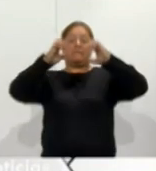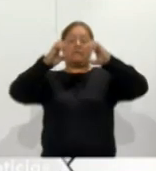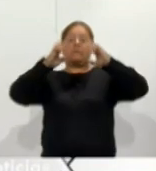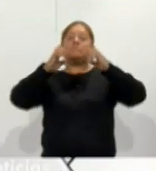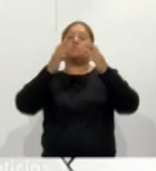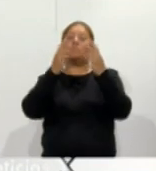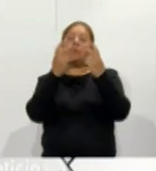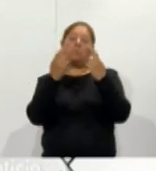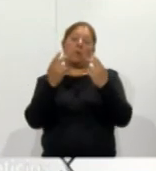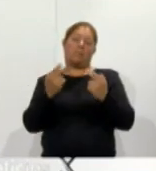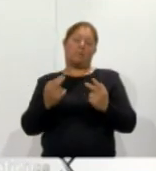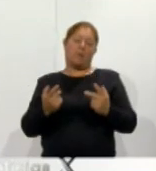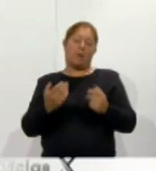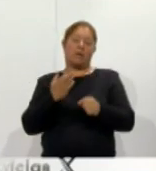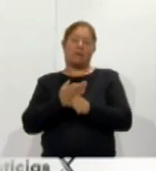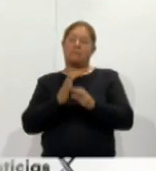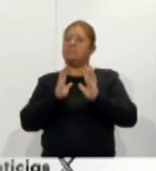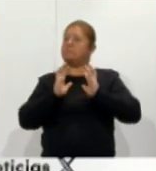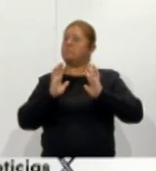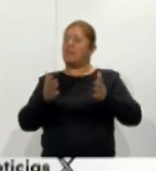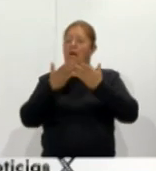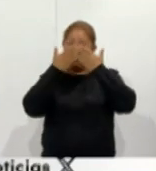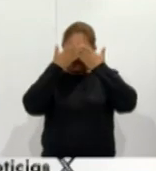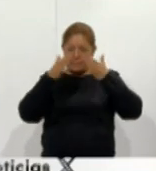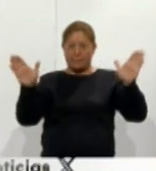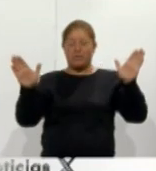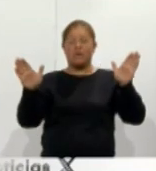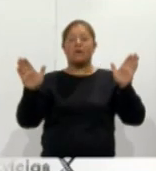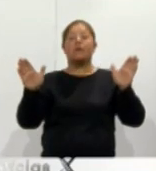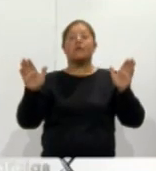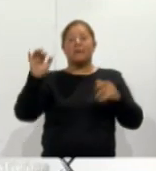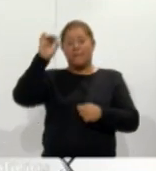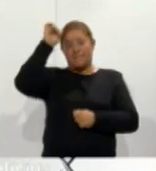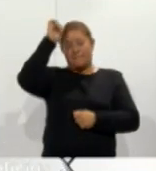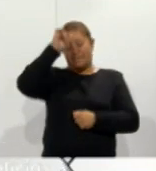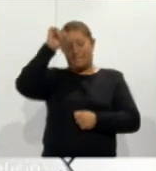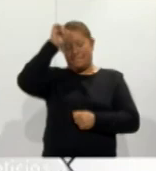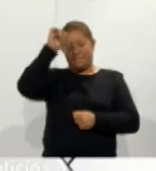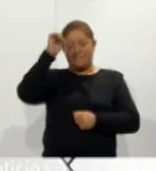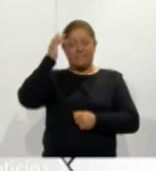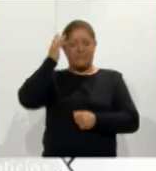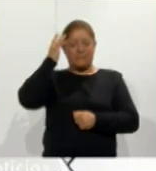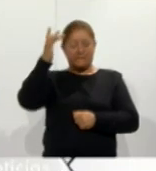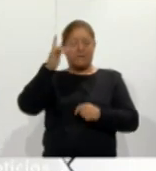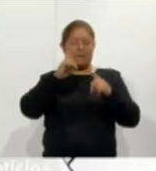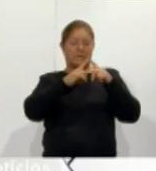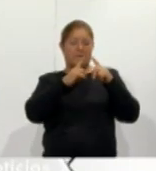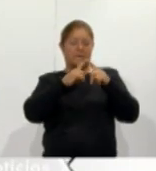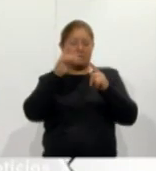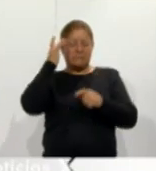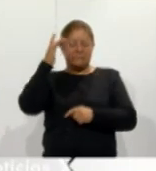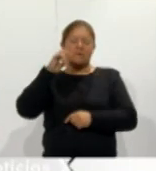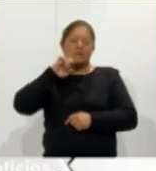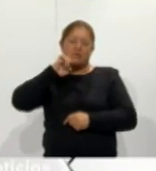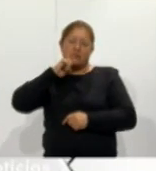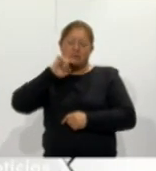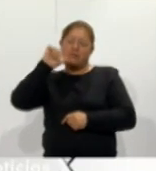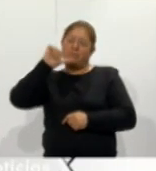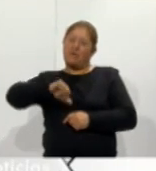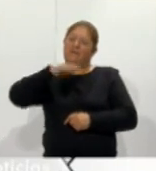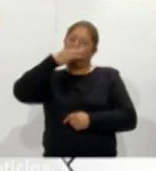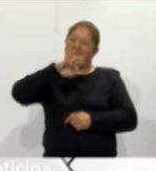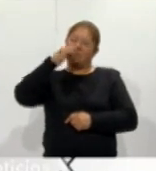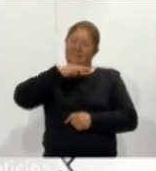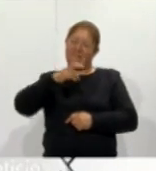afectadas por fin abrió sus puertas la parroquia de San José precisamente el día de hoy para festejar a su santo patrono